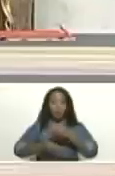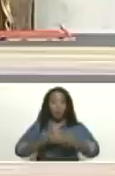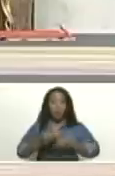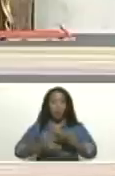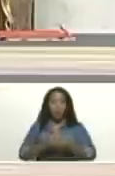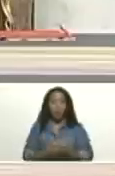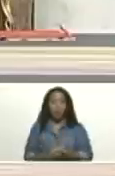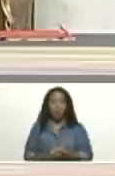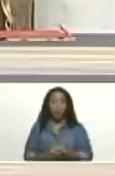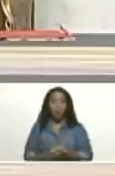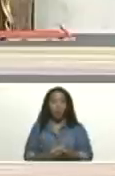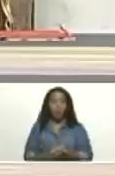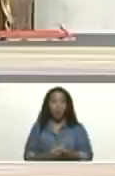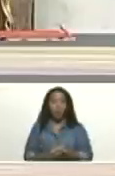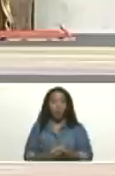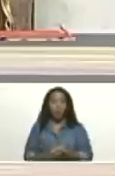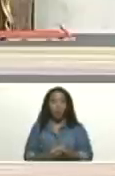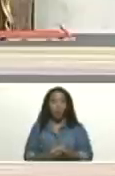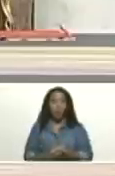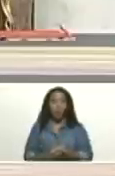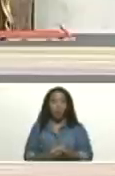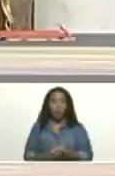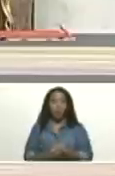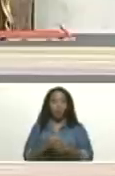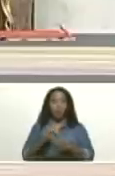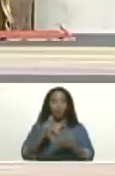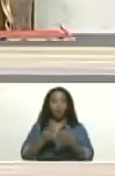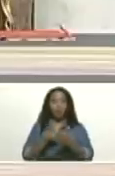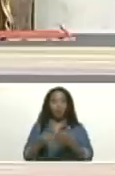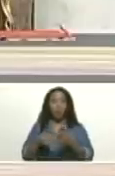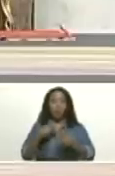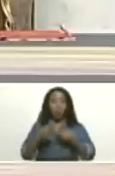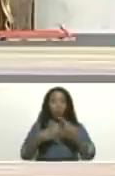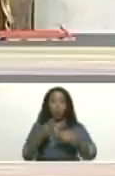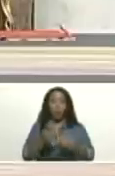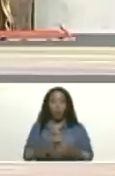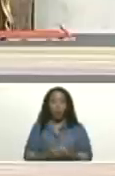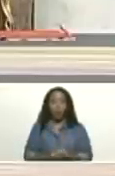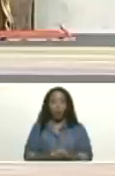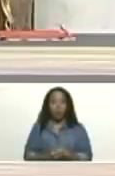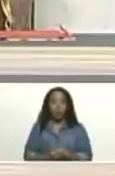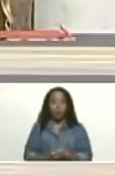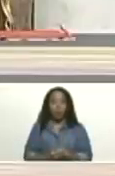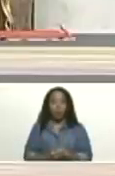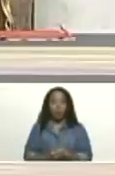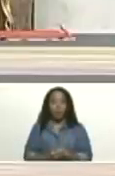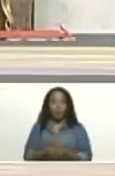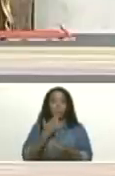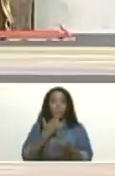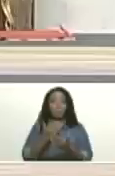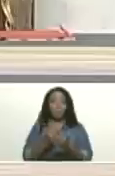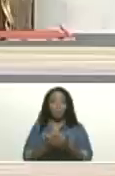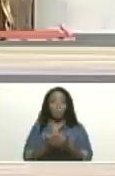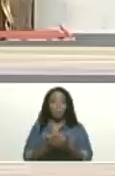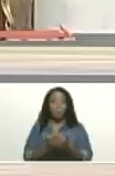la ley orgánica de extinción de dominio, que nos permite de manera